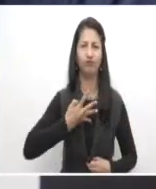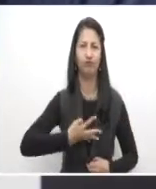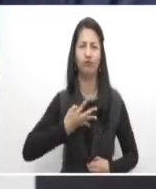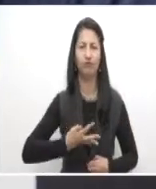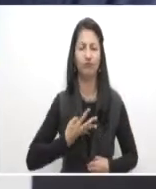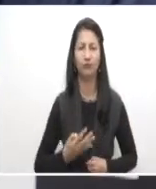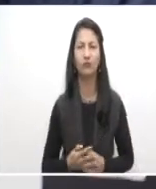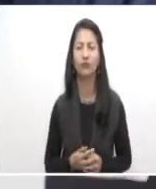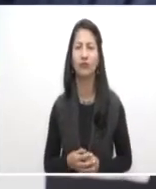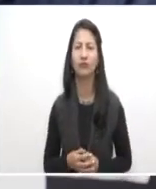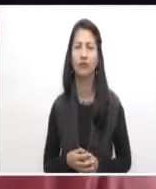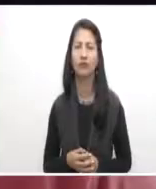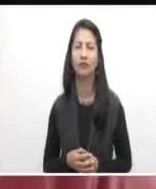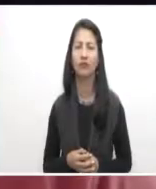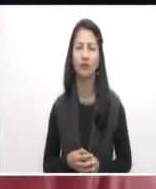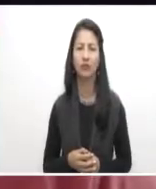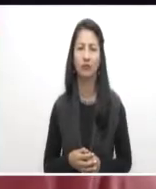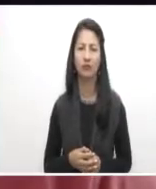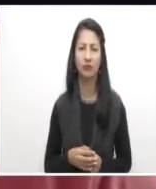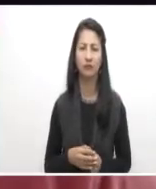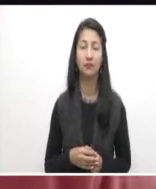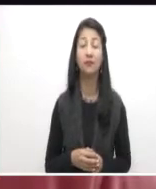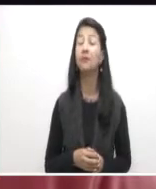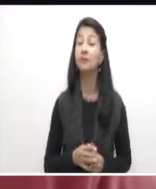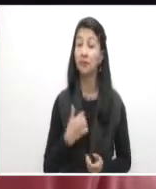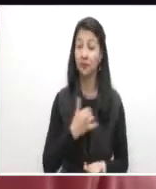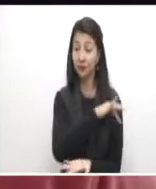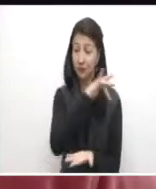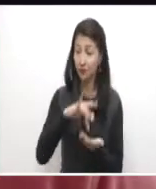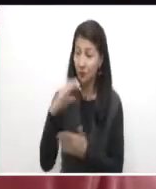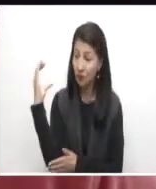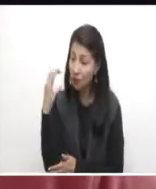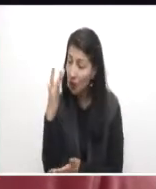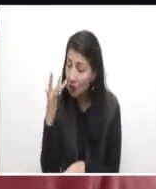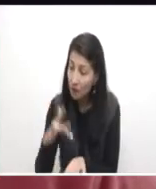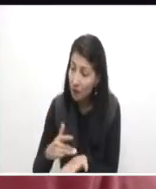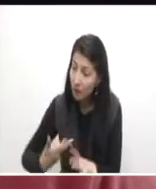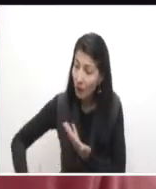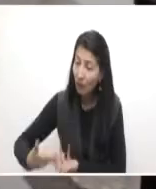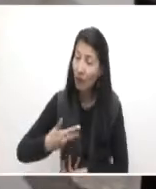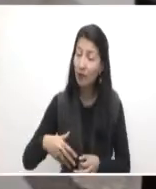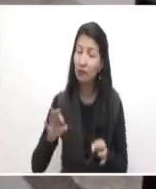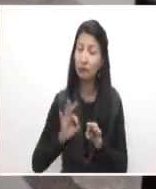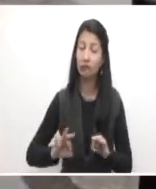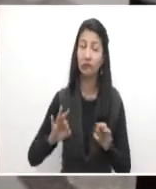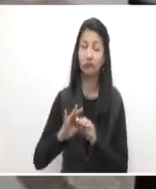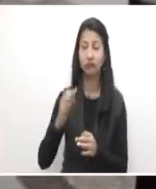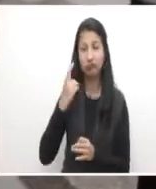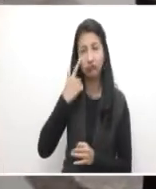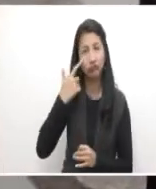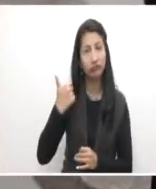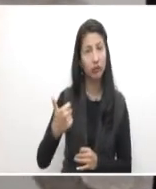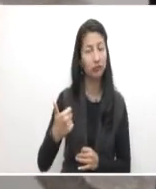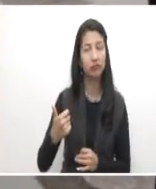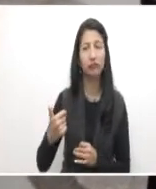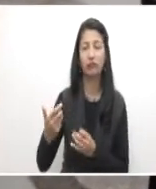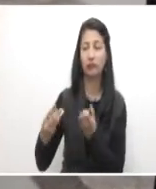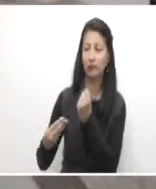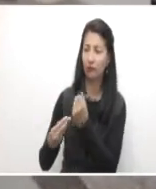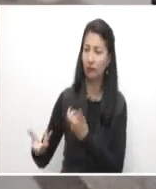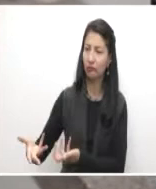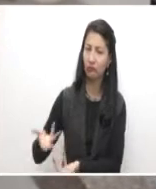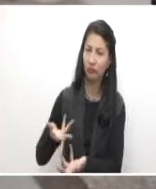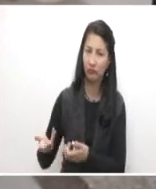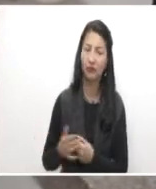misma forma. Ha sido una experiencia estar en Colombia y trabajar con el Sena. La oportunidad que tenemos de ir a